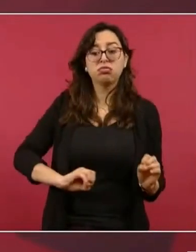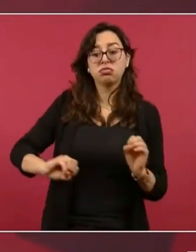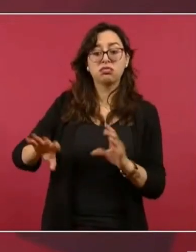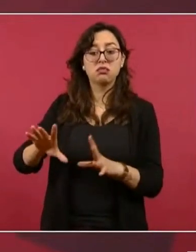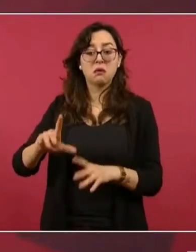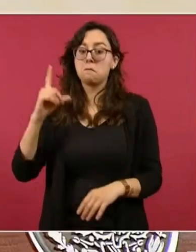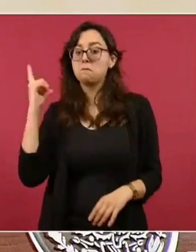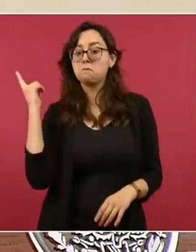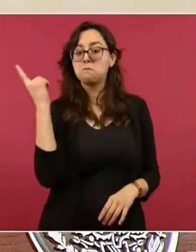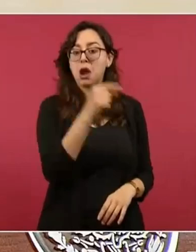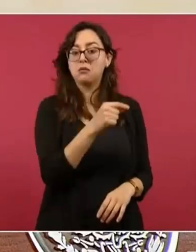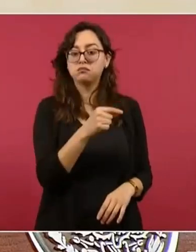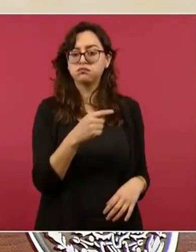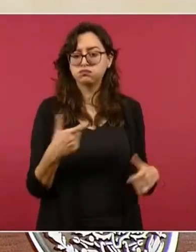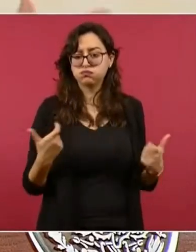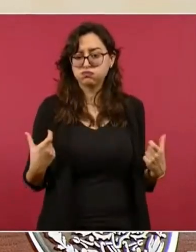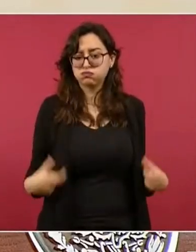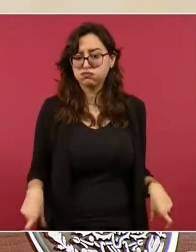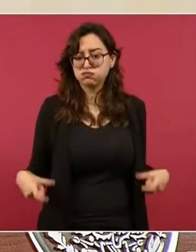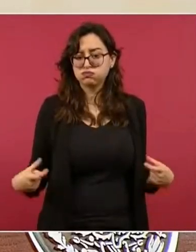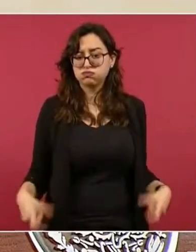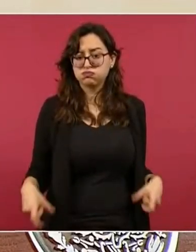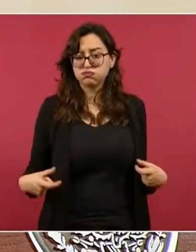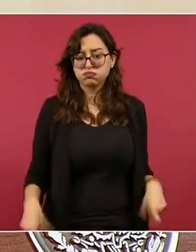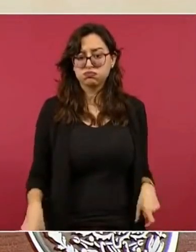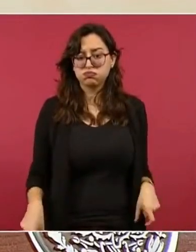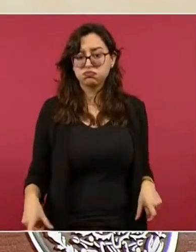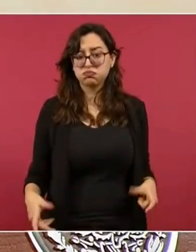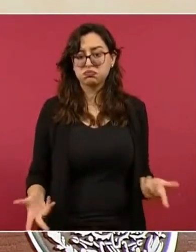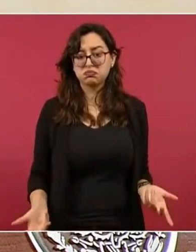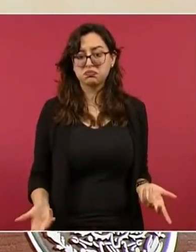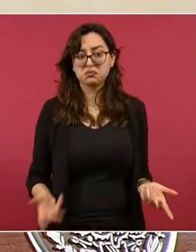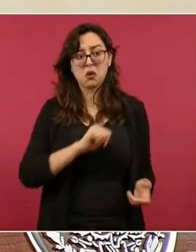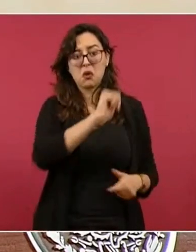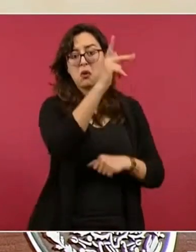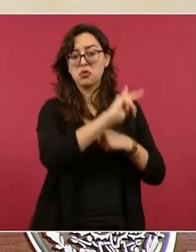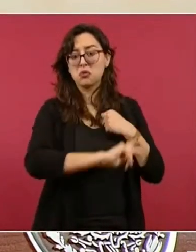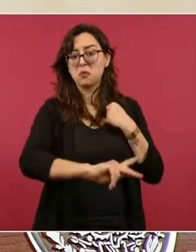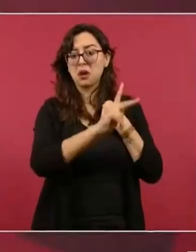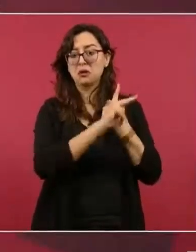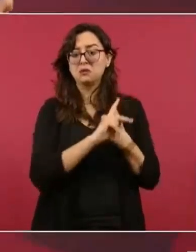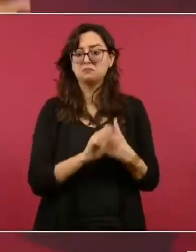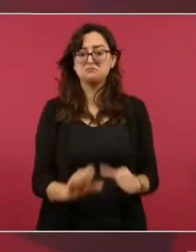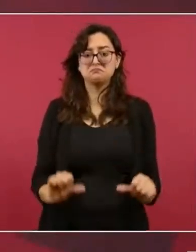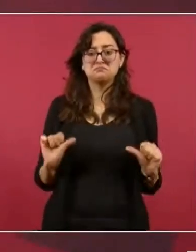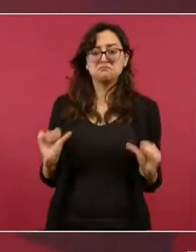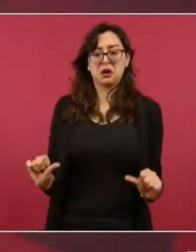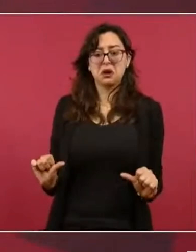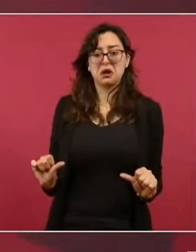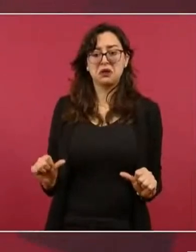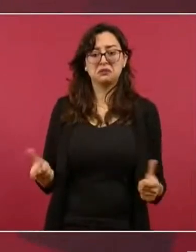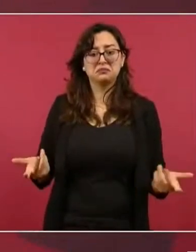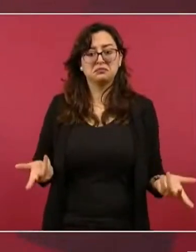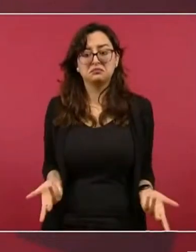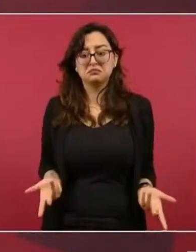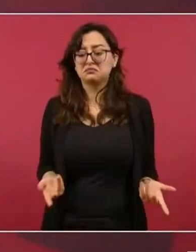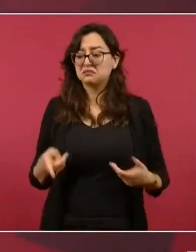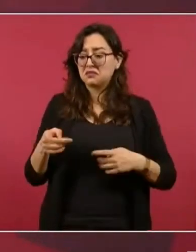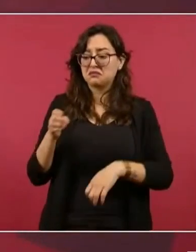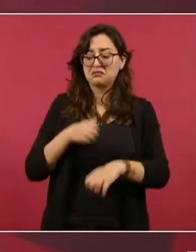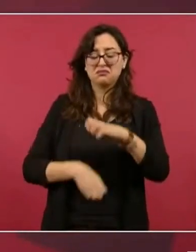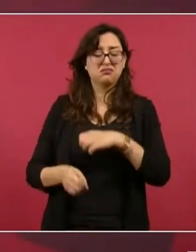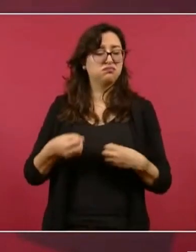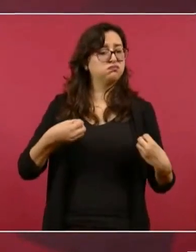creo que Israel, dejaron abandonada la empresa,